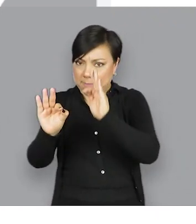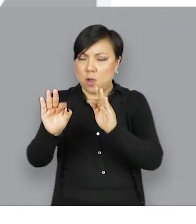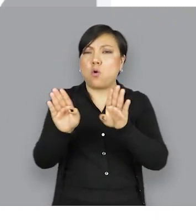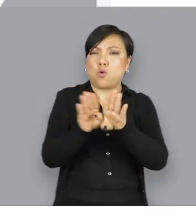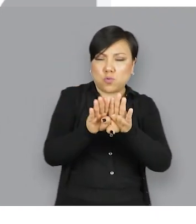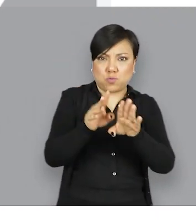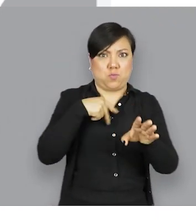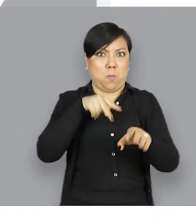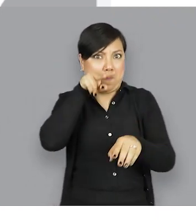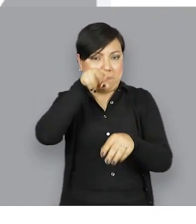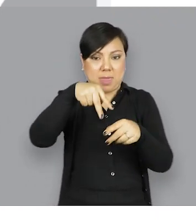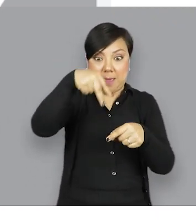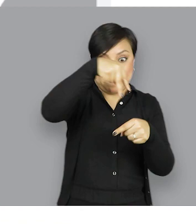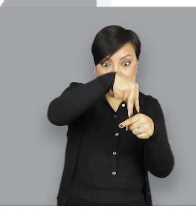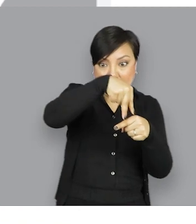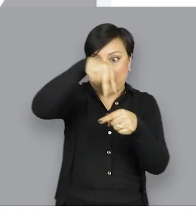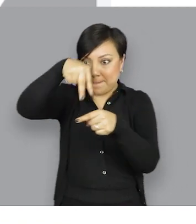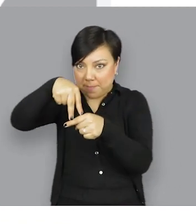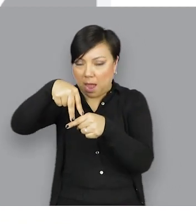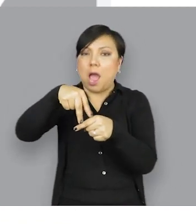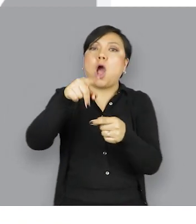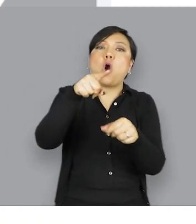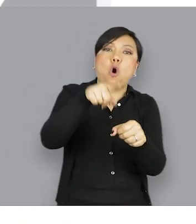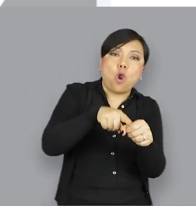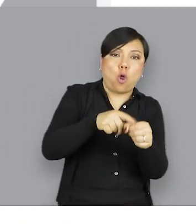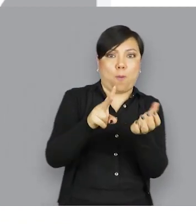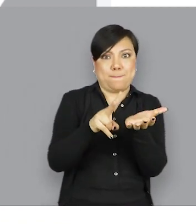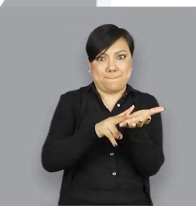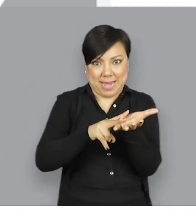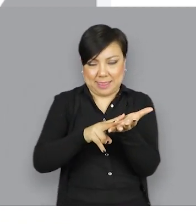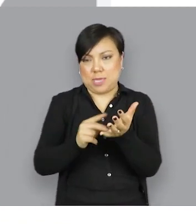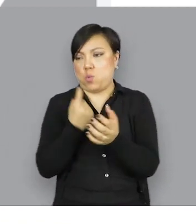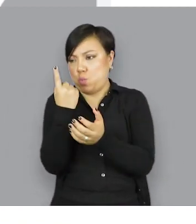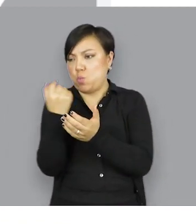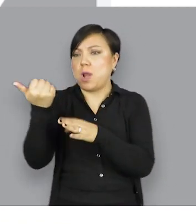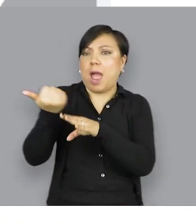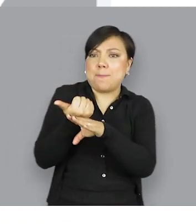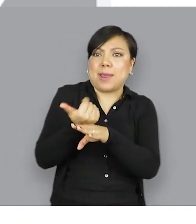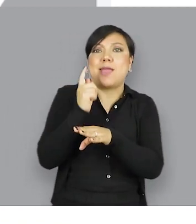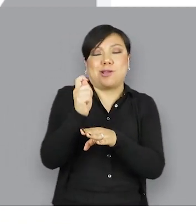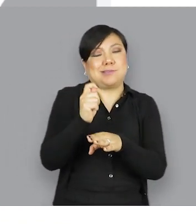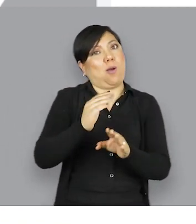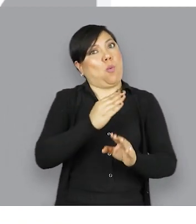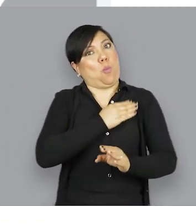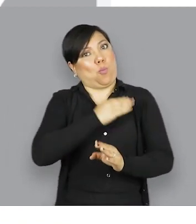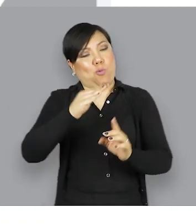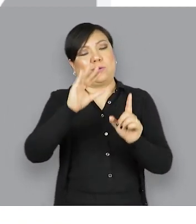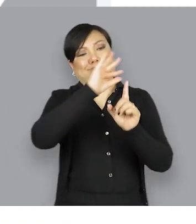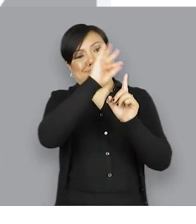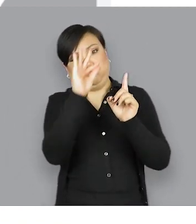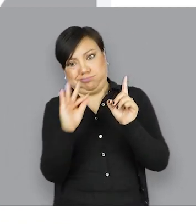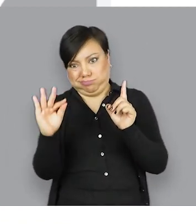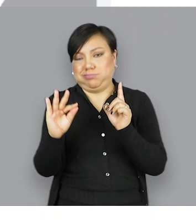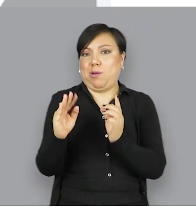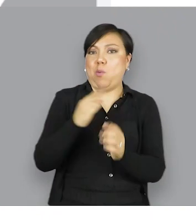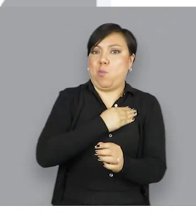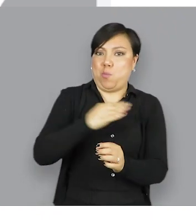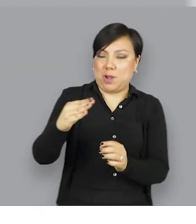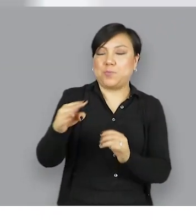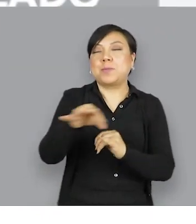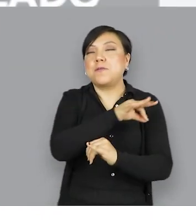moviendo el fenómeno. Mientras tengamos tres o dos flechas en verde y una en amarillo, vamos por buen camino.